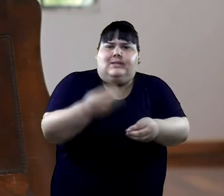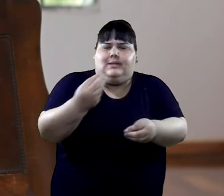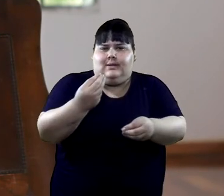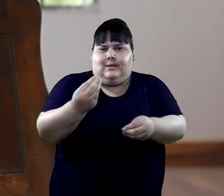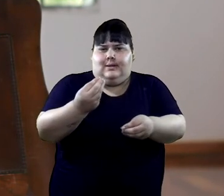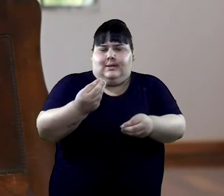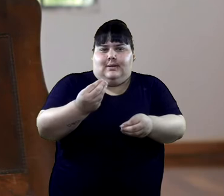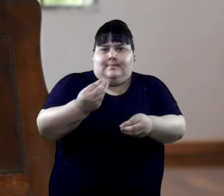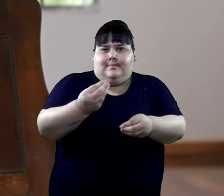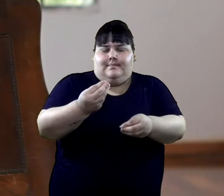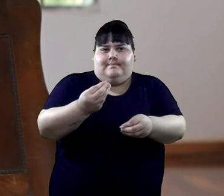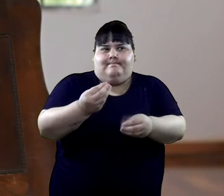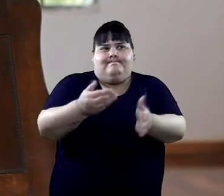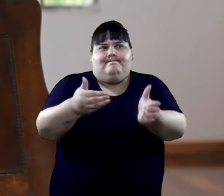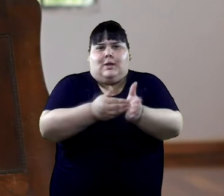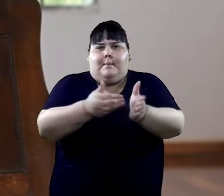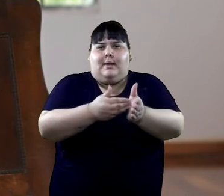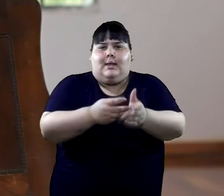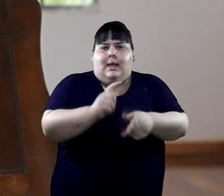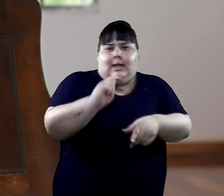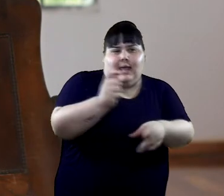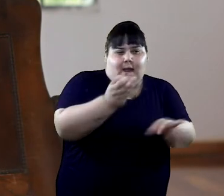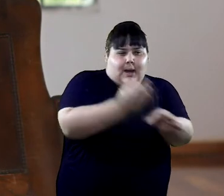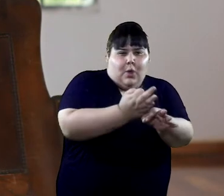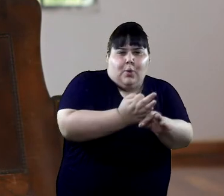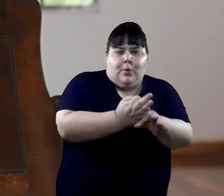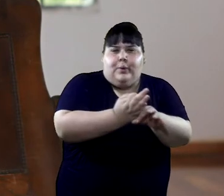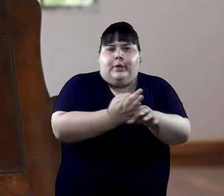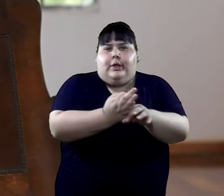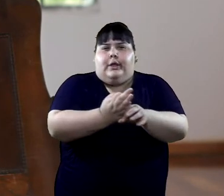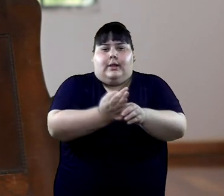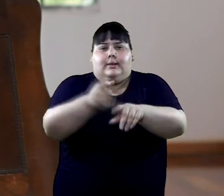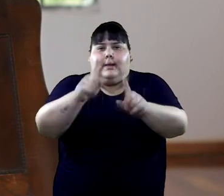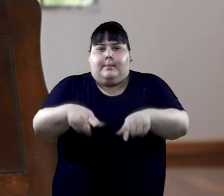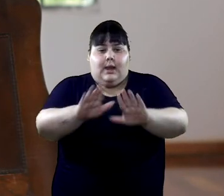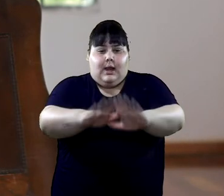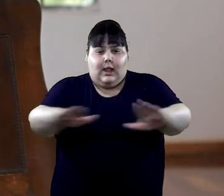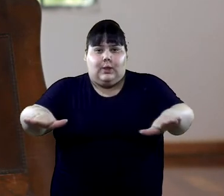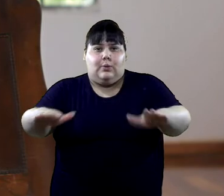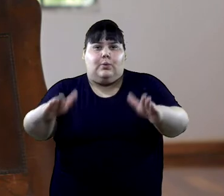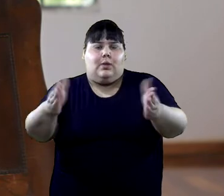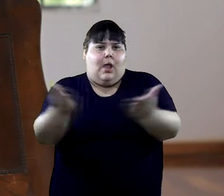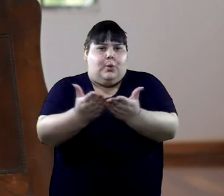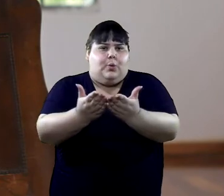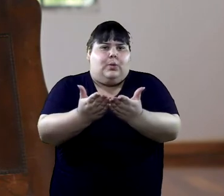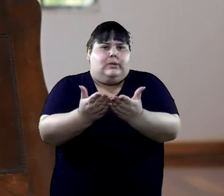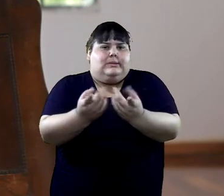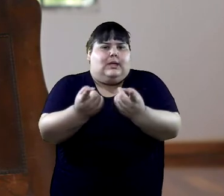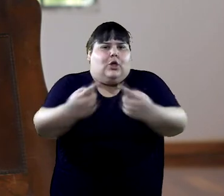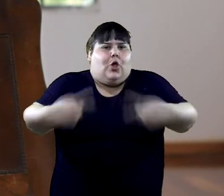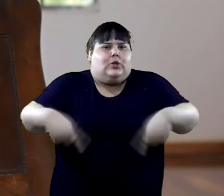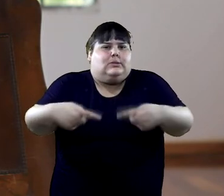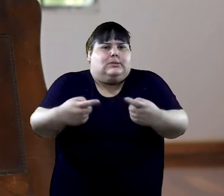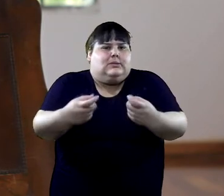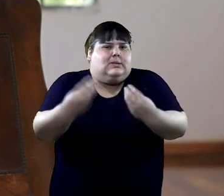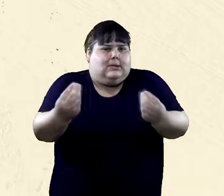Interviene la dinámica de quienes integran esa escuela, de quién necesita ese